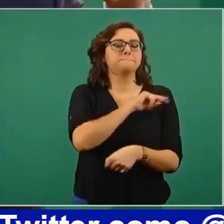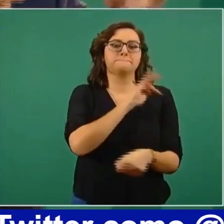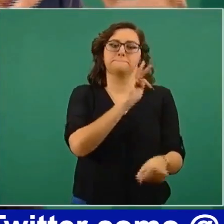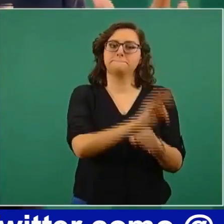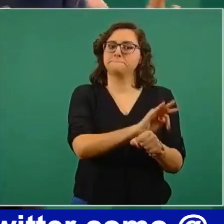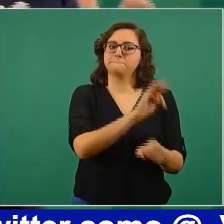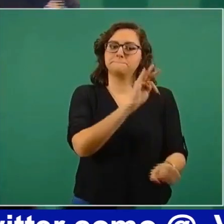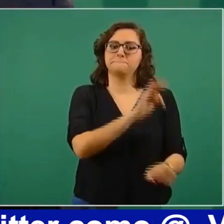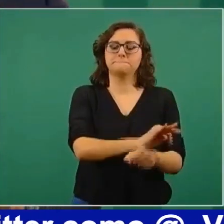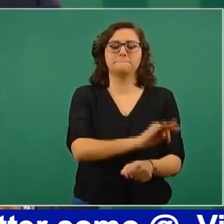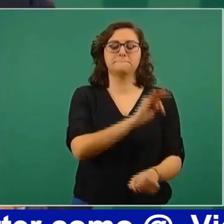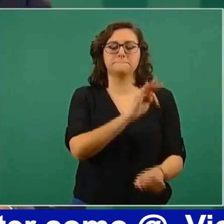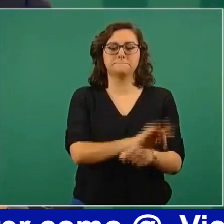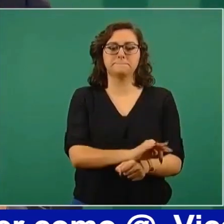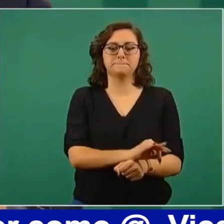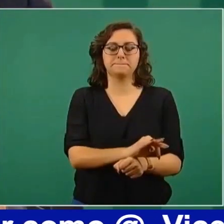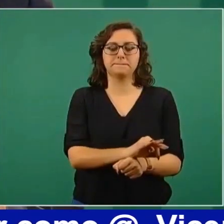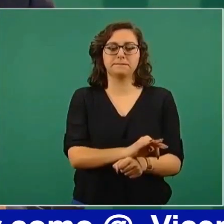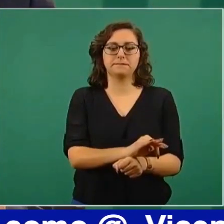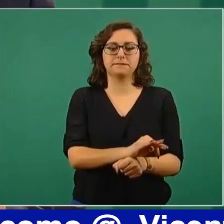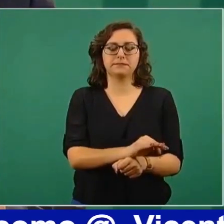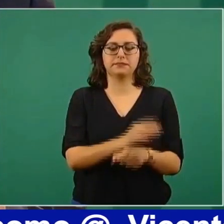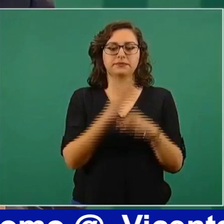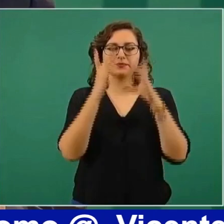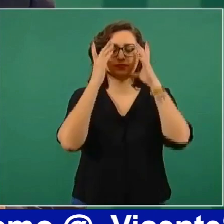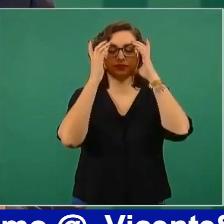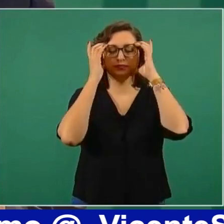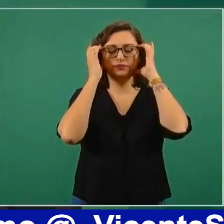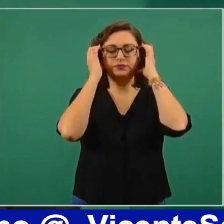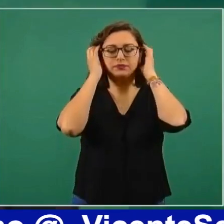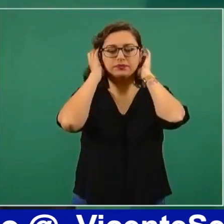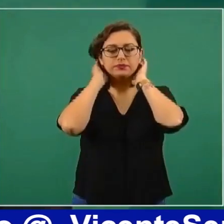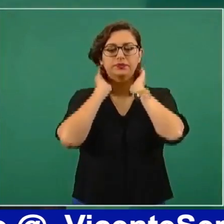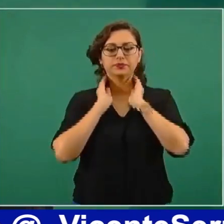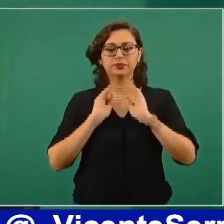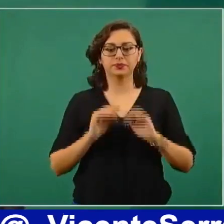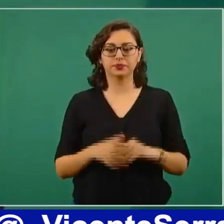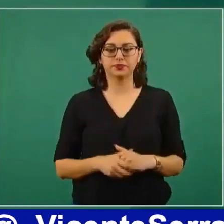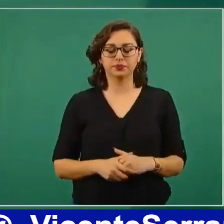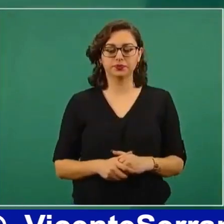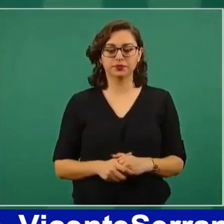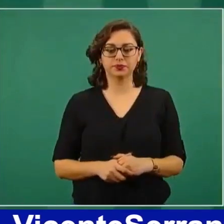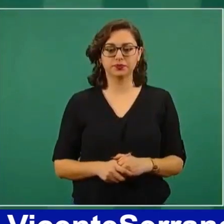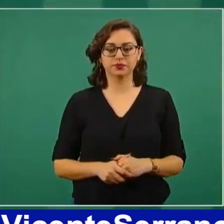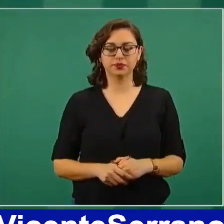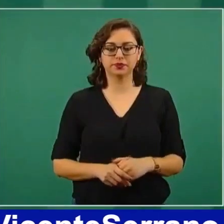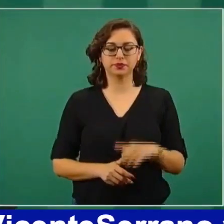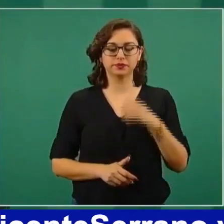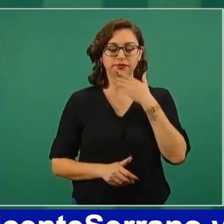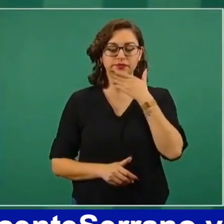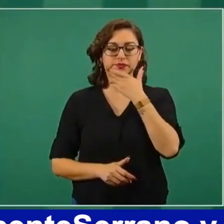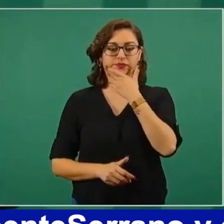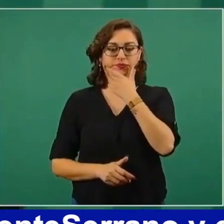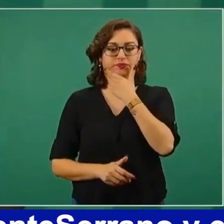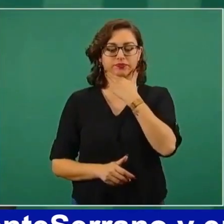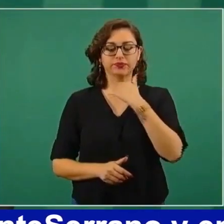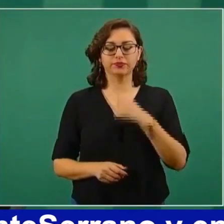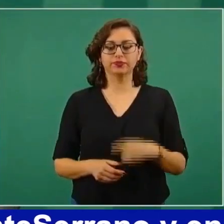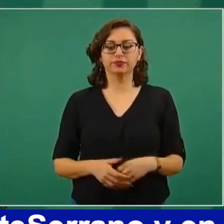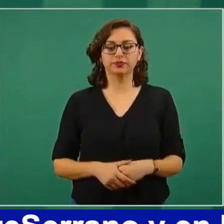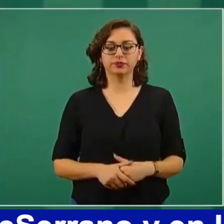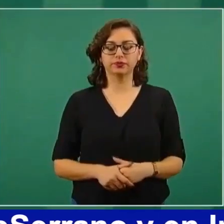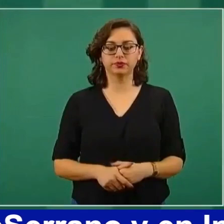esta que está siendo muy cuestionada, porque afecta a las grandes